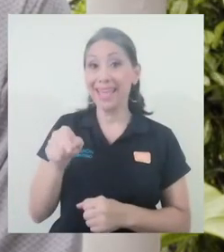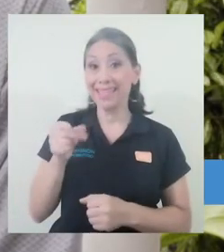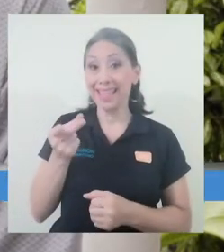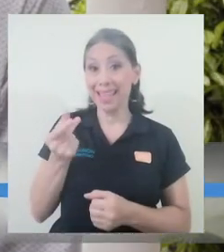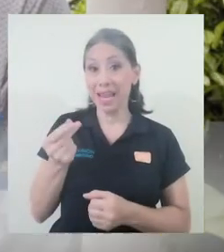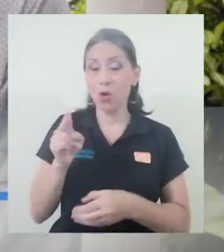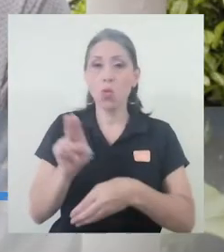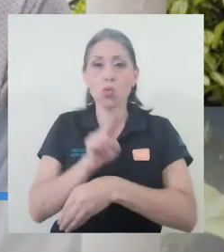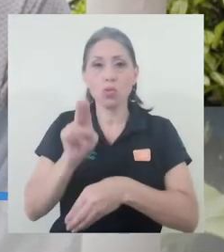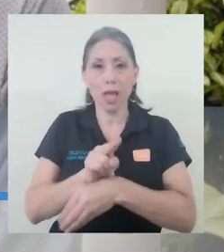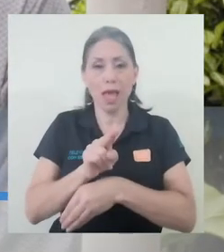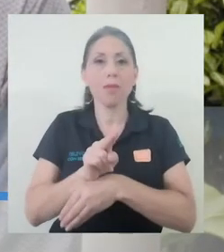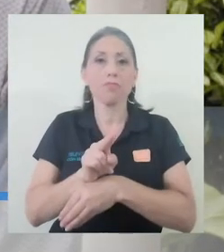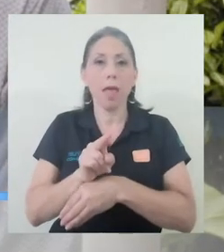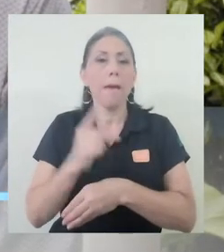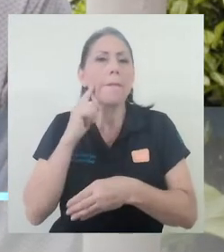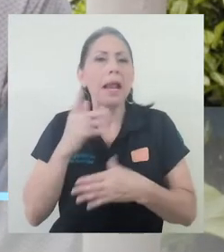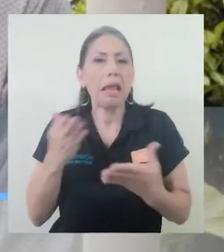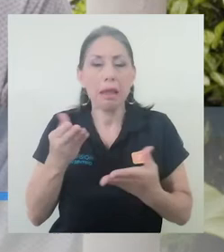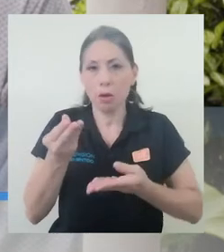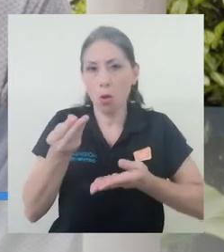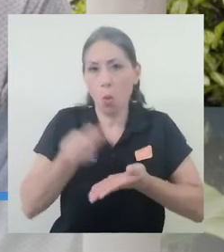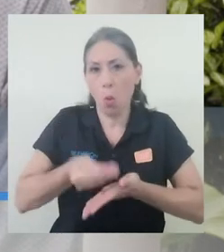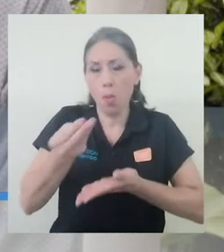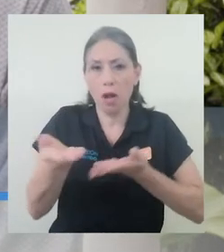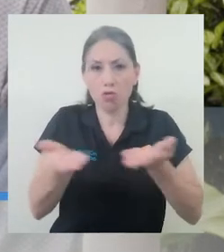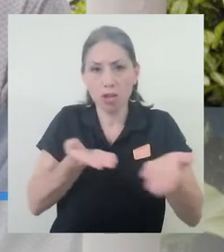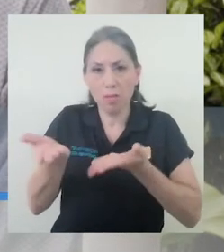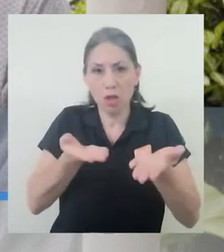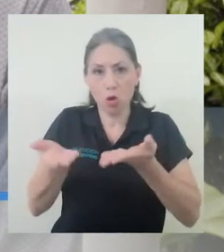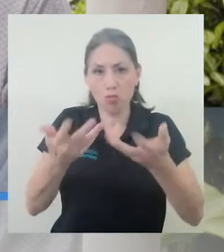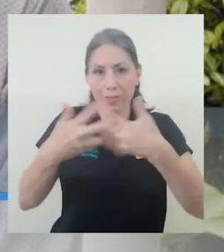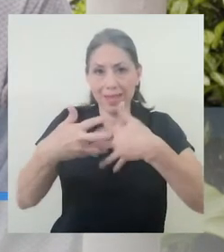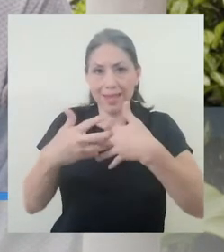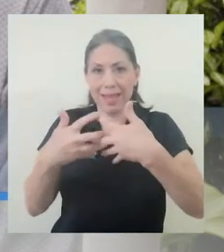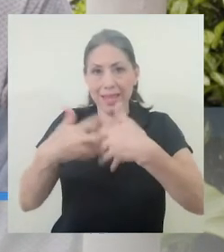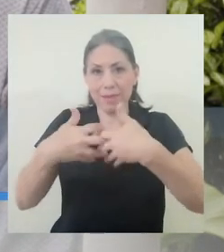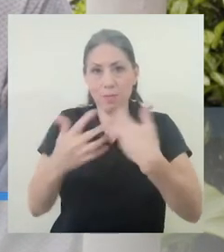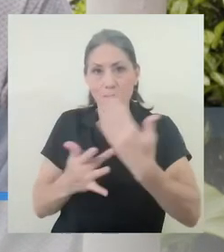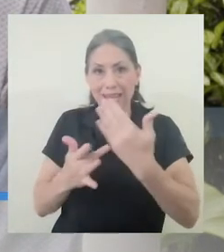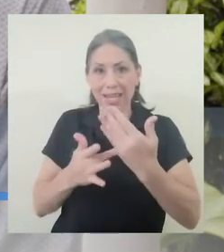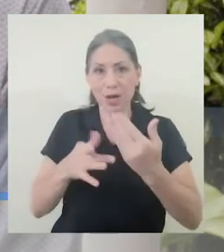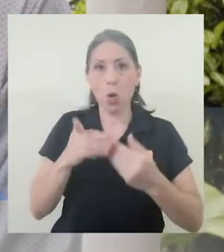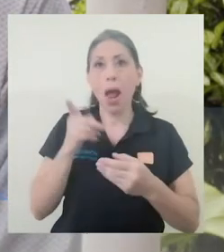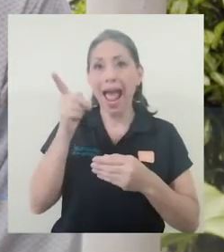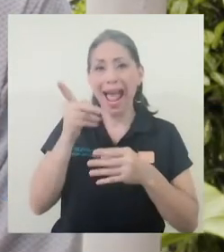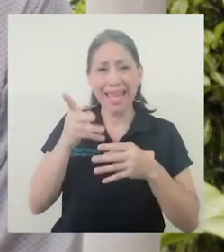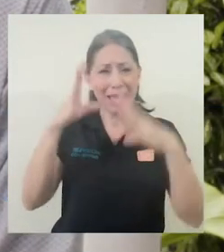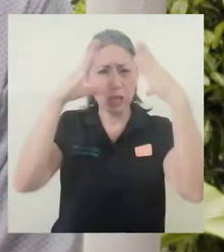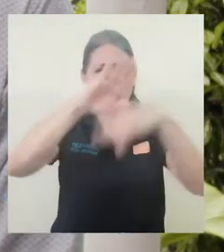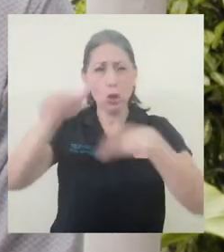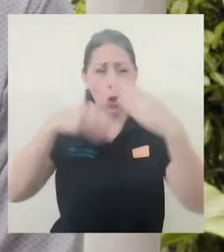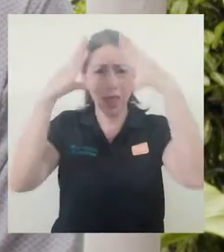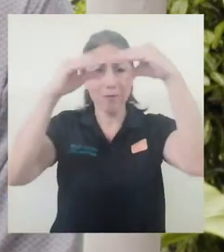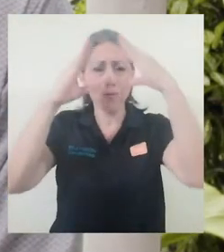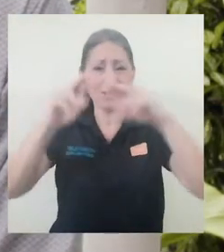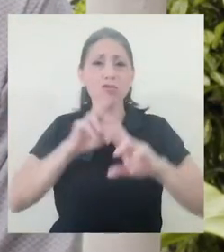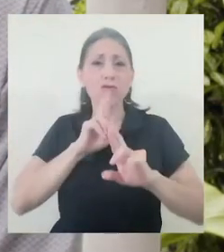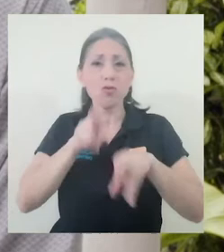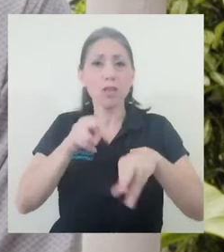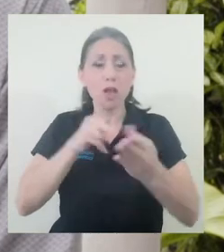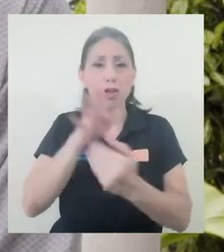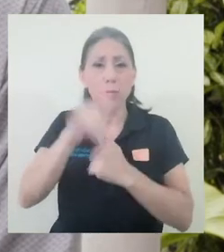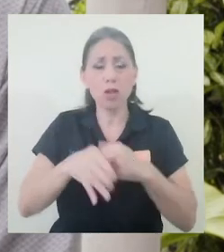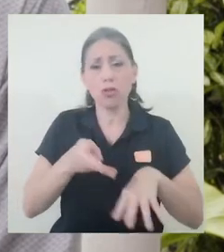usado para comprar un servidor en el cual almacenaremos toda la información con los resultados del proyecto de manera que tengamos completamente